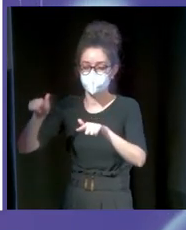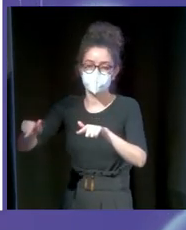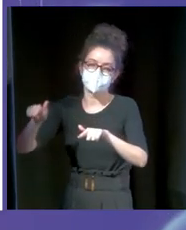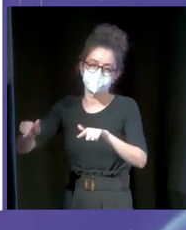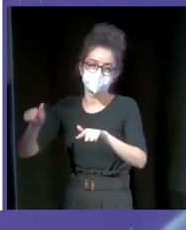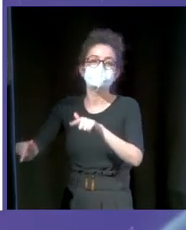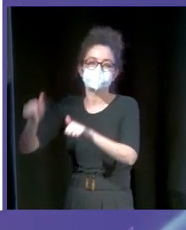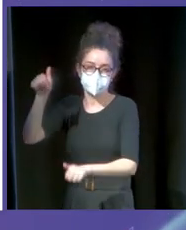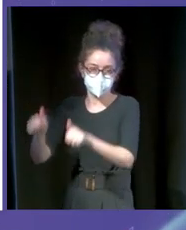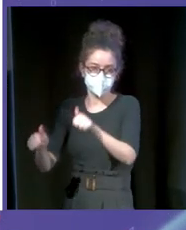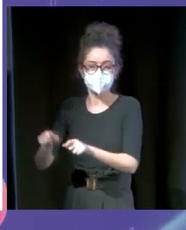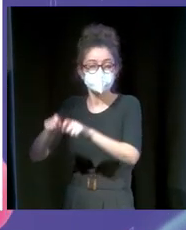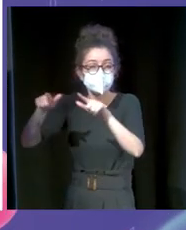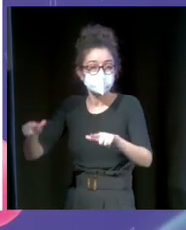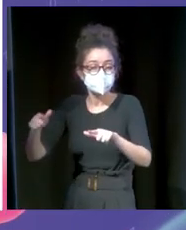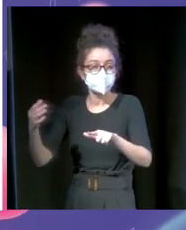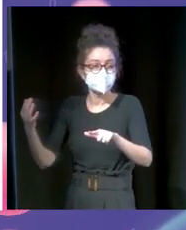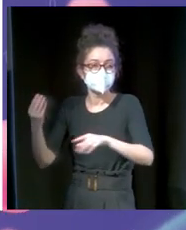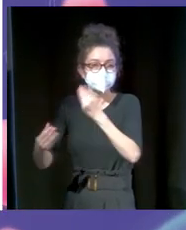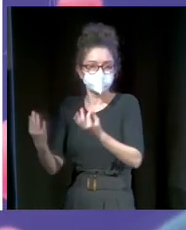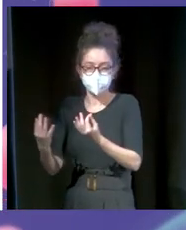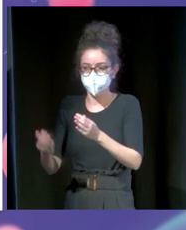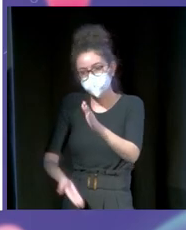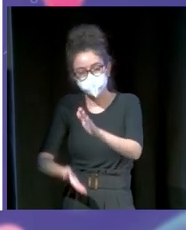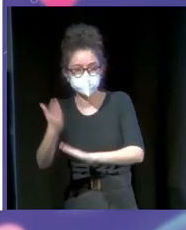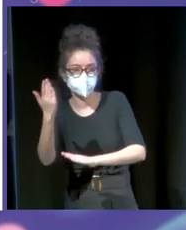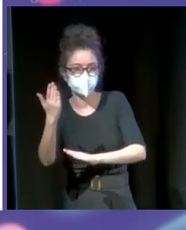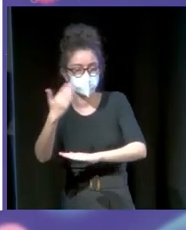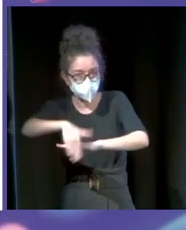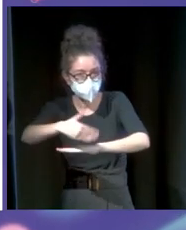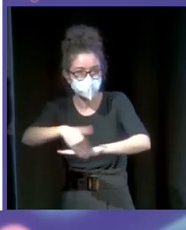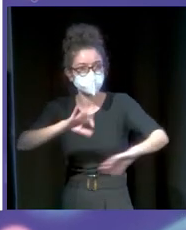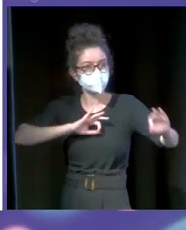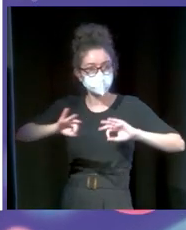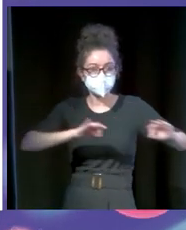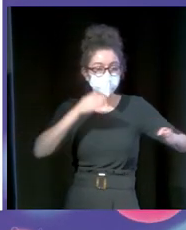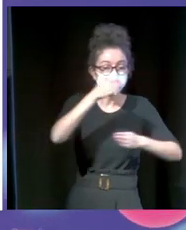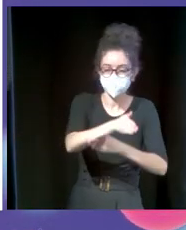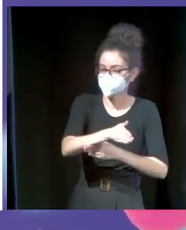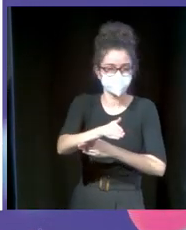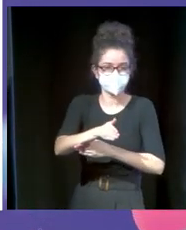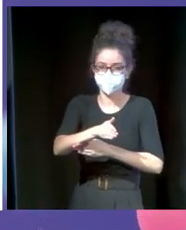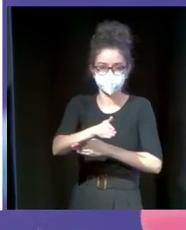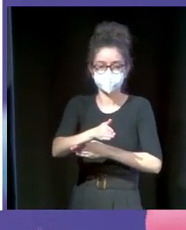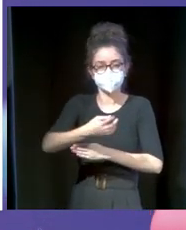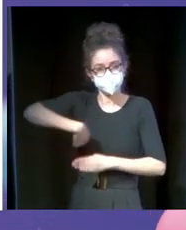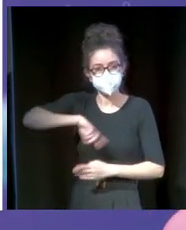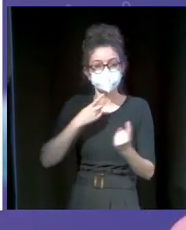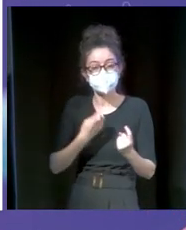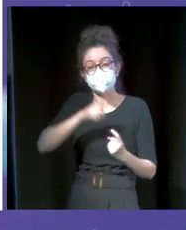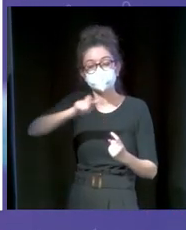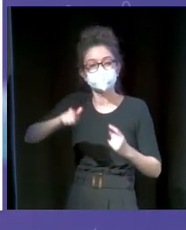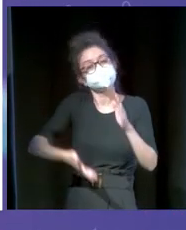Las plataformas lo que hacen es que la gente no salga de casa. Nosotros lo que queremos es que la gente salga de casa. Lo que necesitamos es que la gente salga de casa.